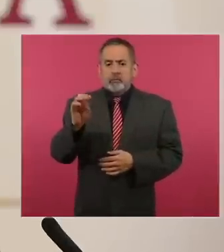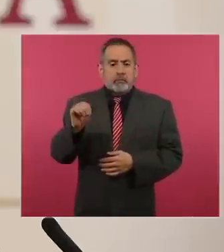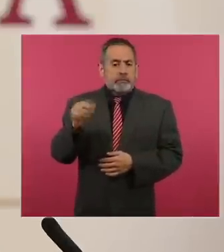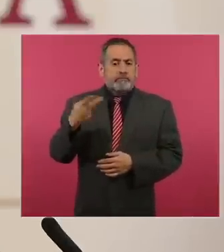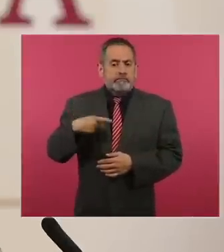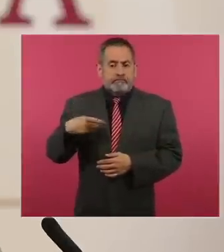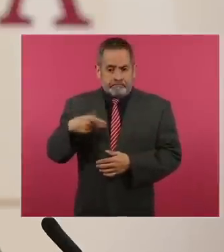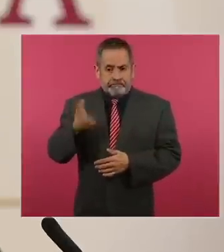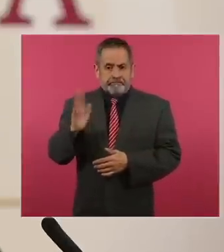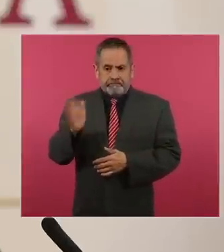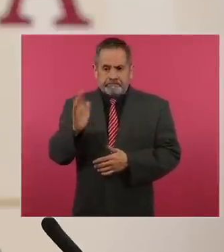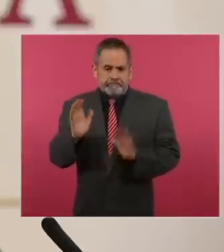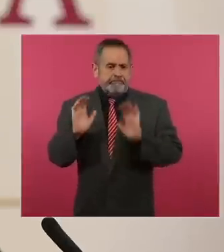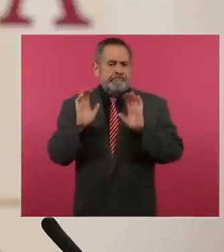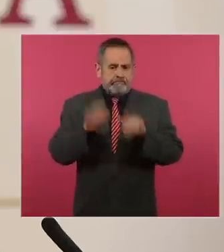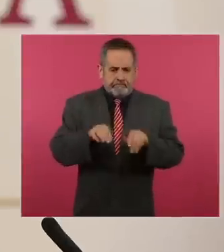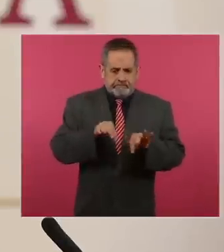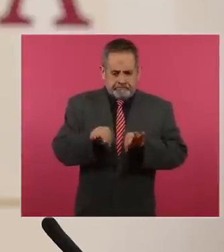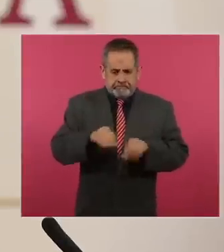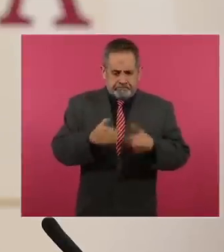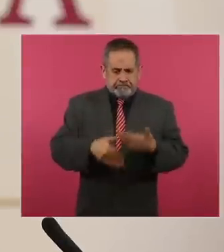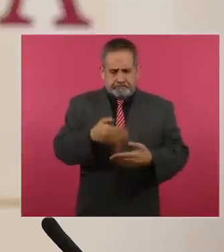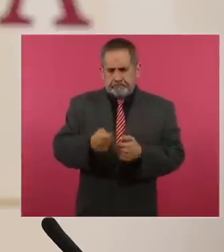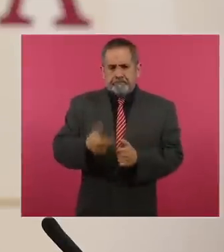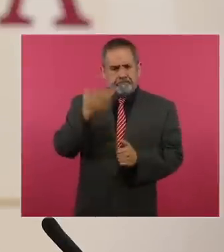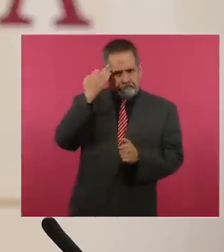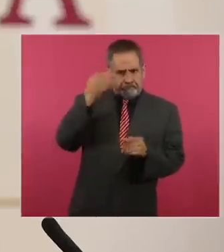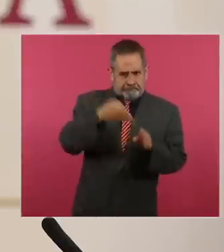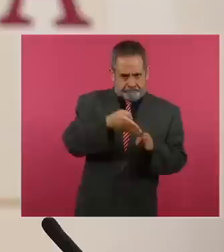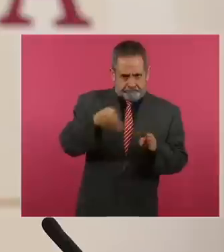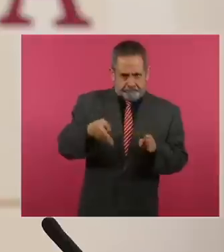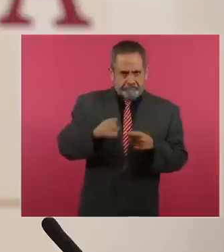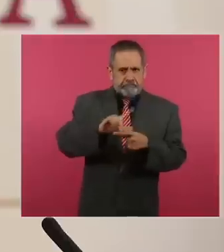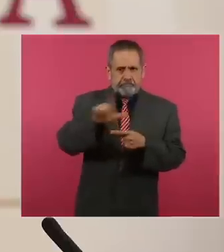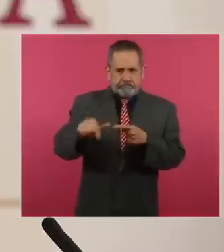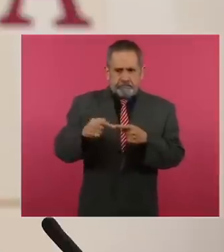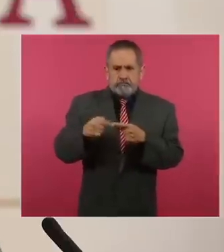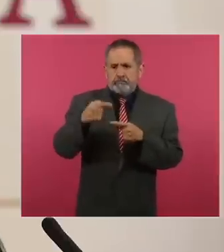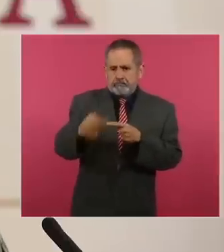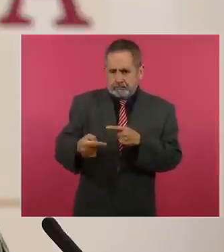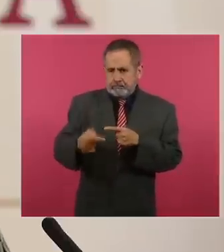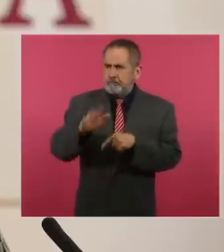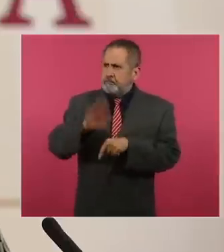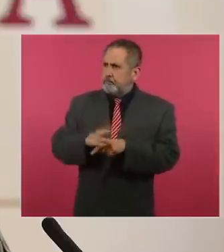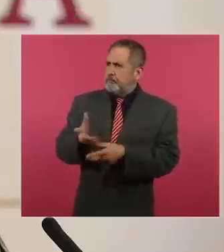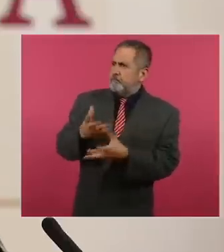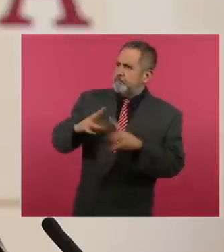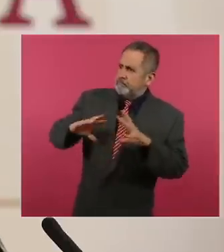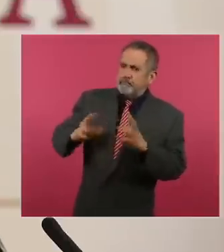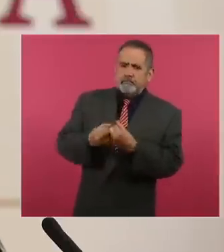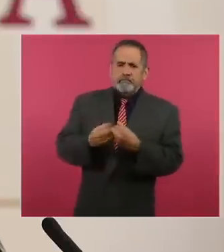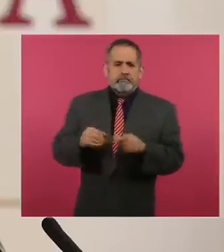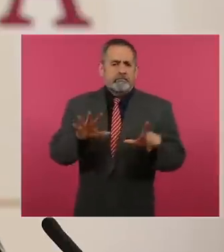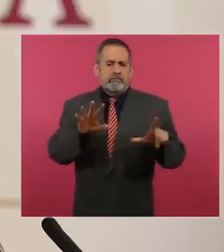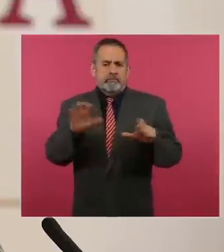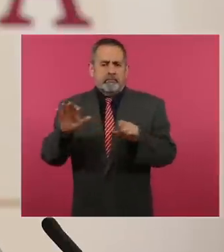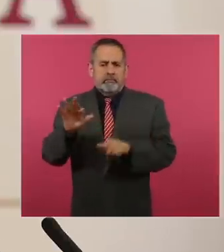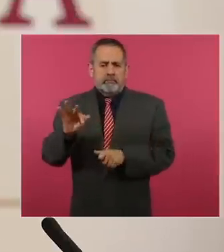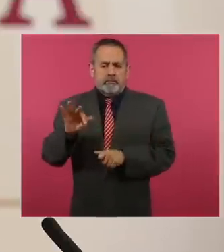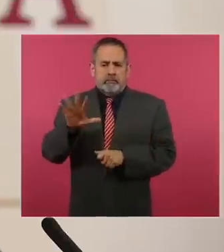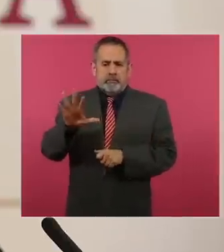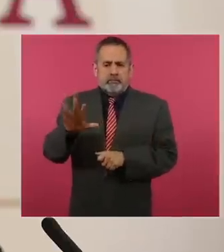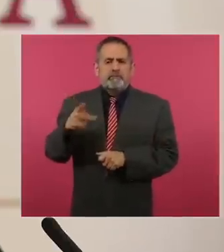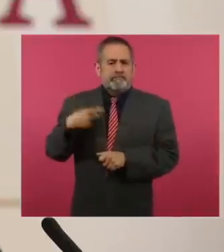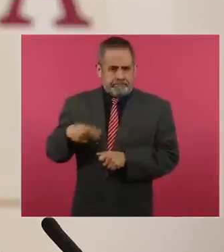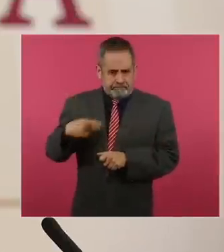directos para su operación en esta primera etapa y llegar hasta un total de 745 personas